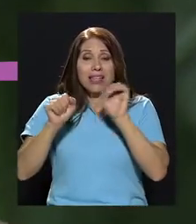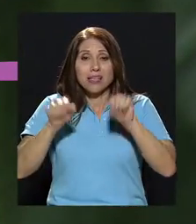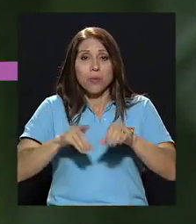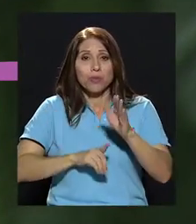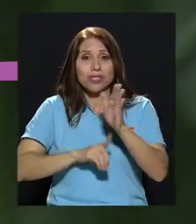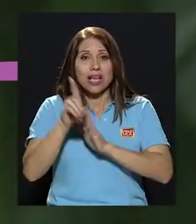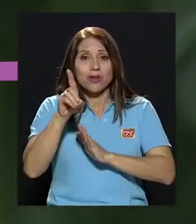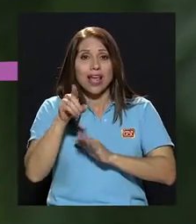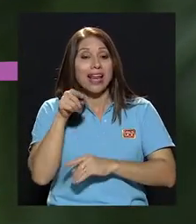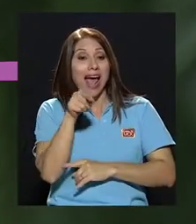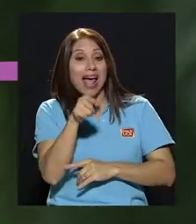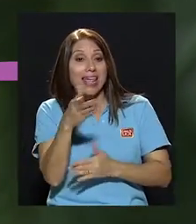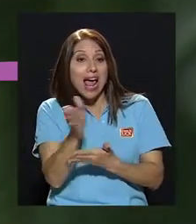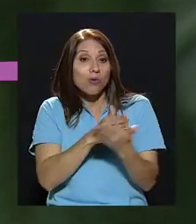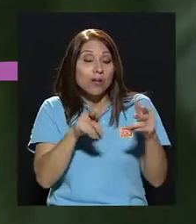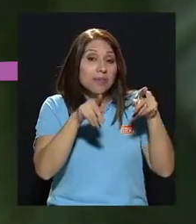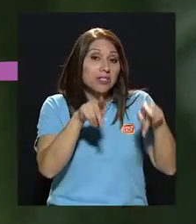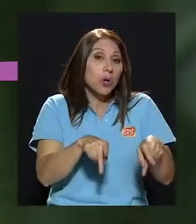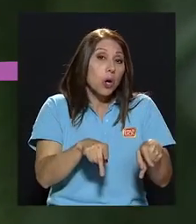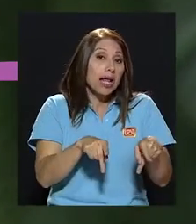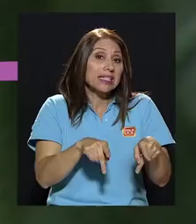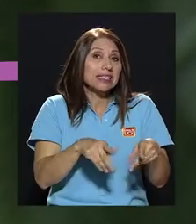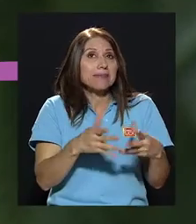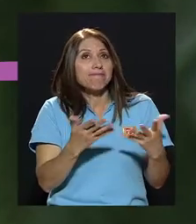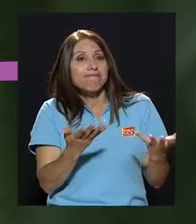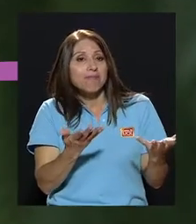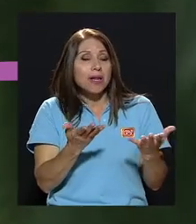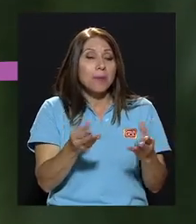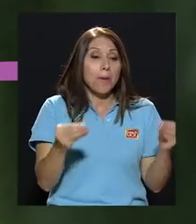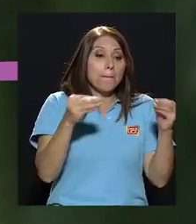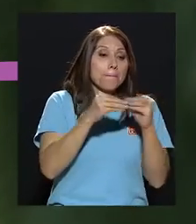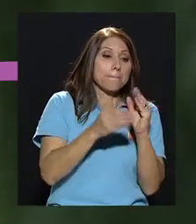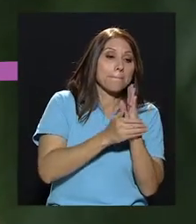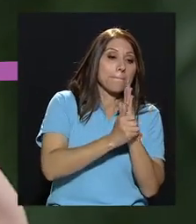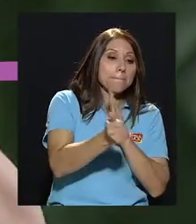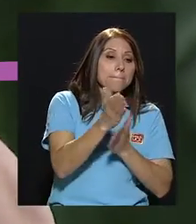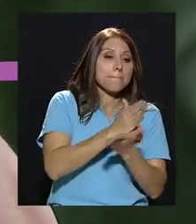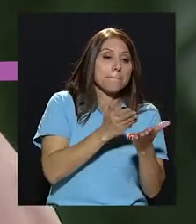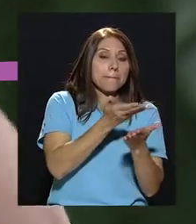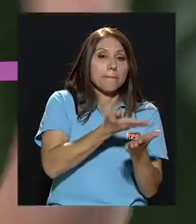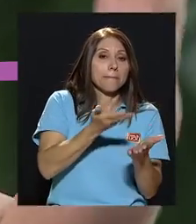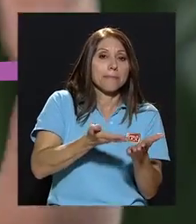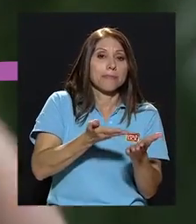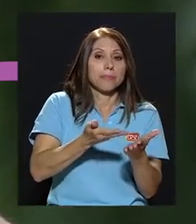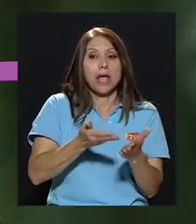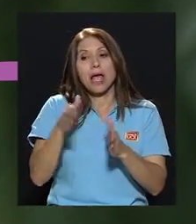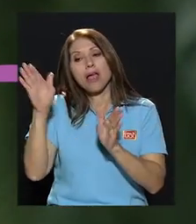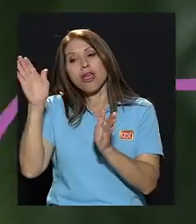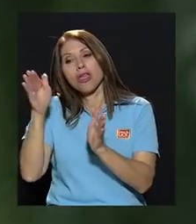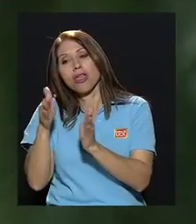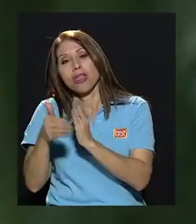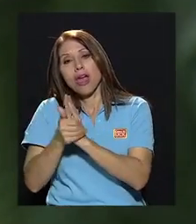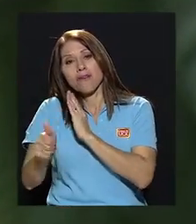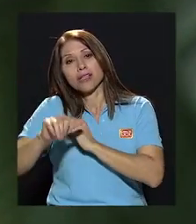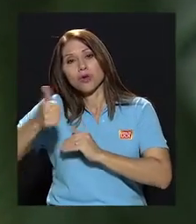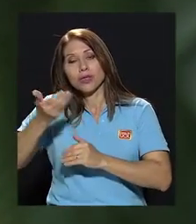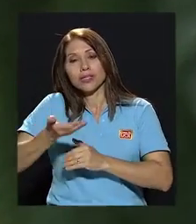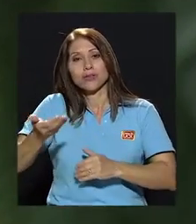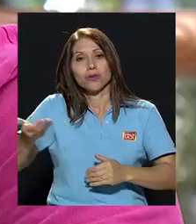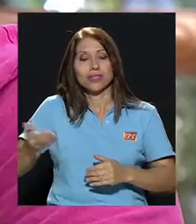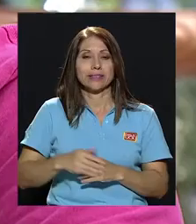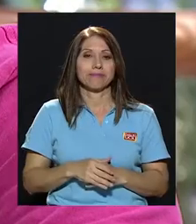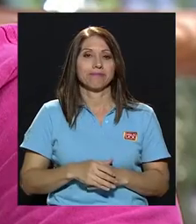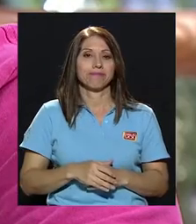y ahí es donde algunos somos menos hábiles en algunas cosas y más fuertes en otras áreas. Sí,